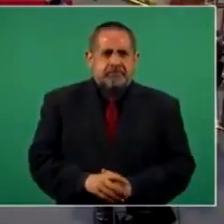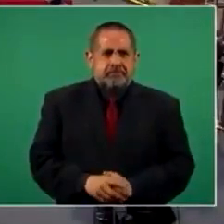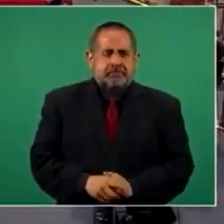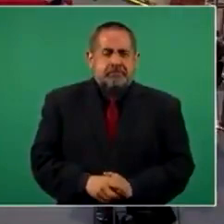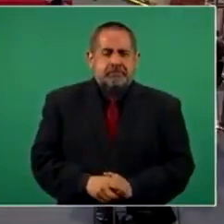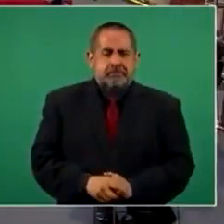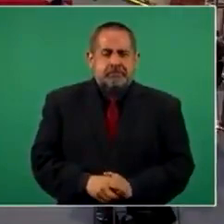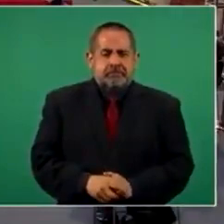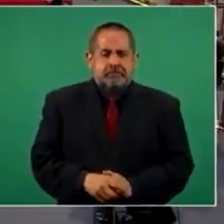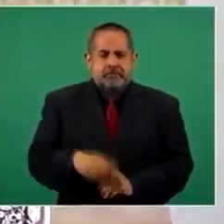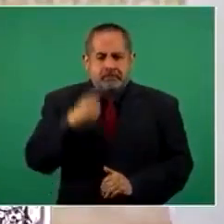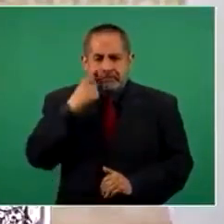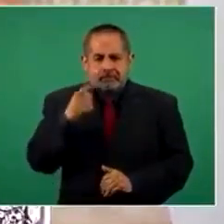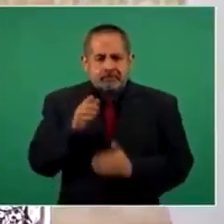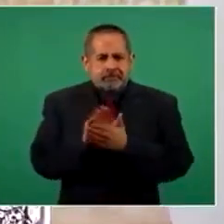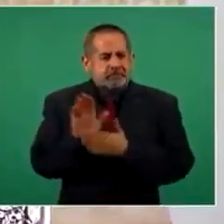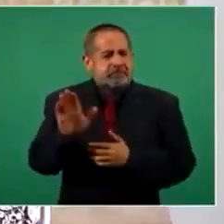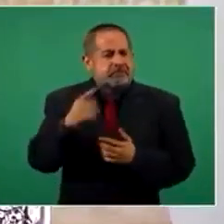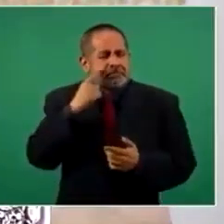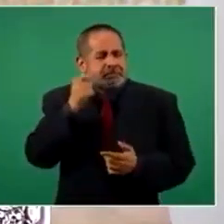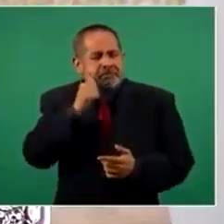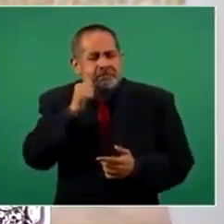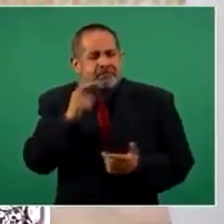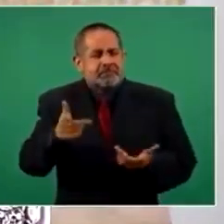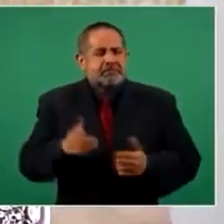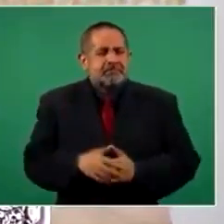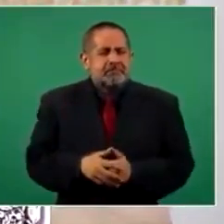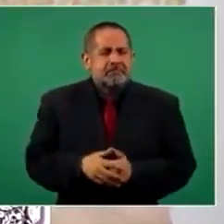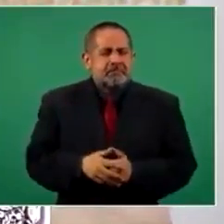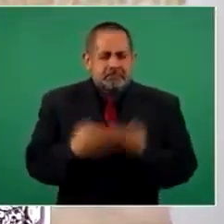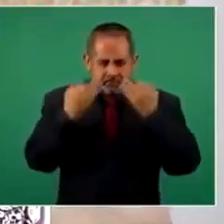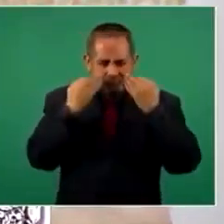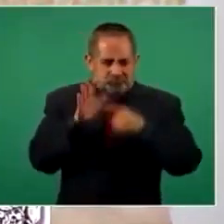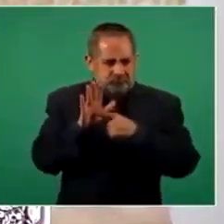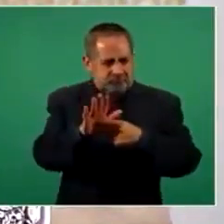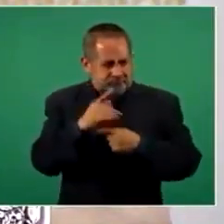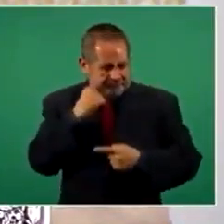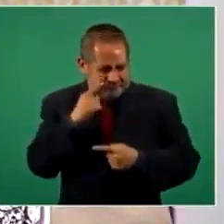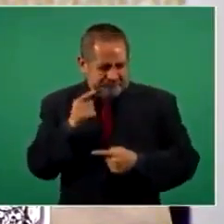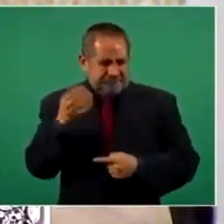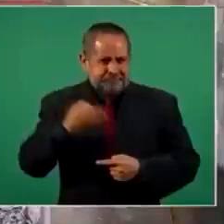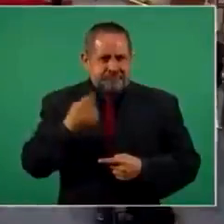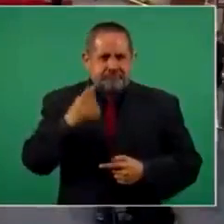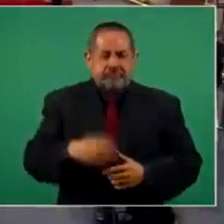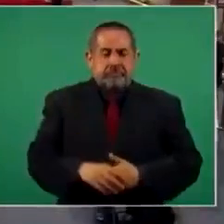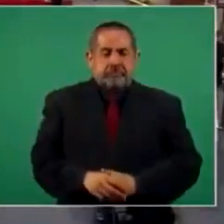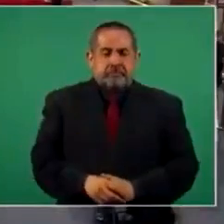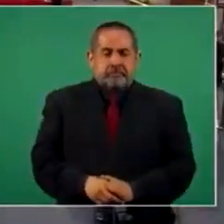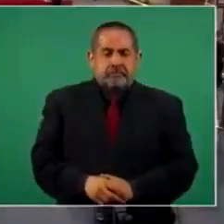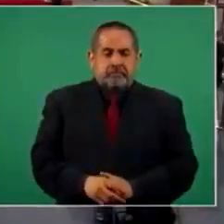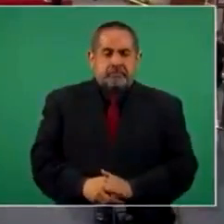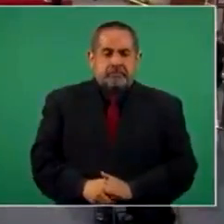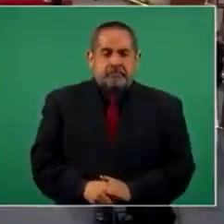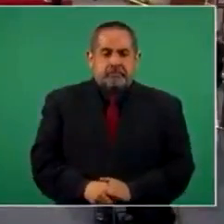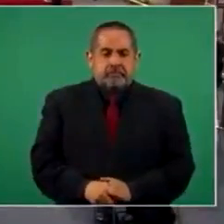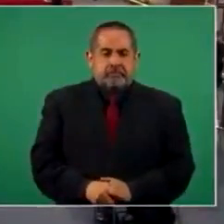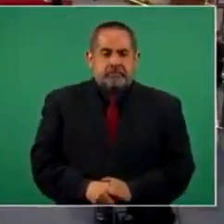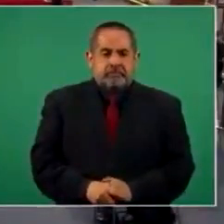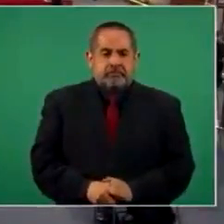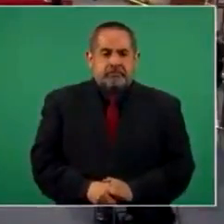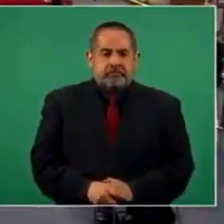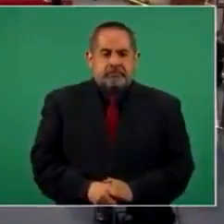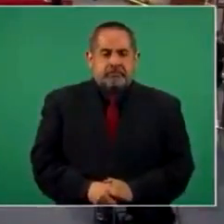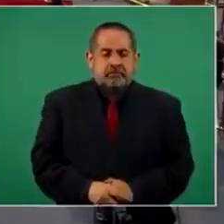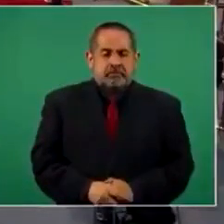O pero lo mejor son las evidencias. Aunque el gas se siente ahorita. Sí,